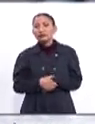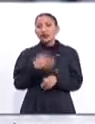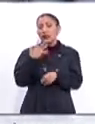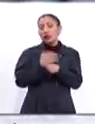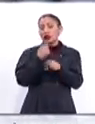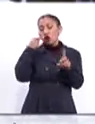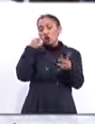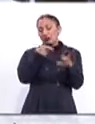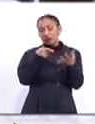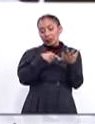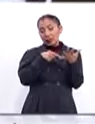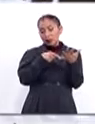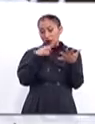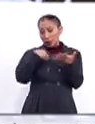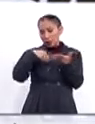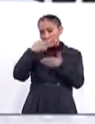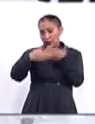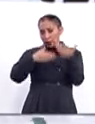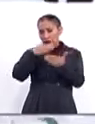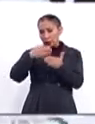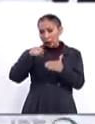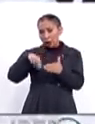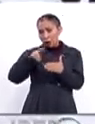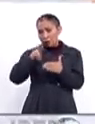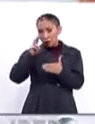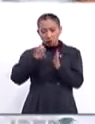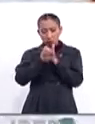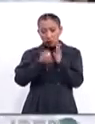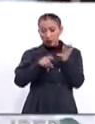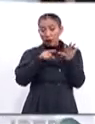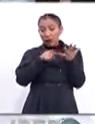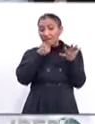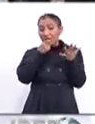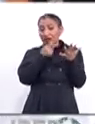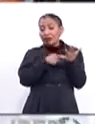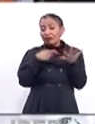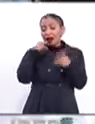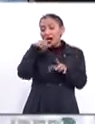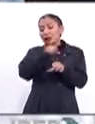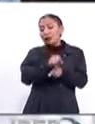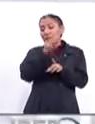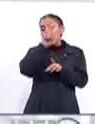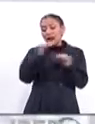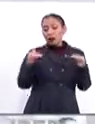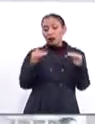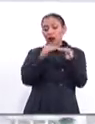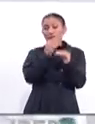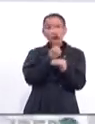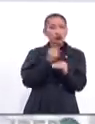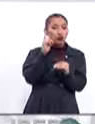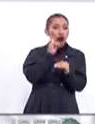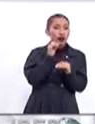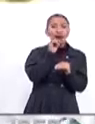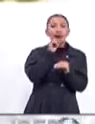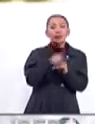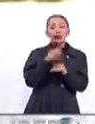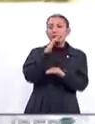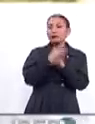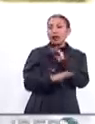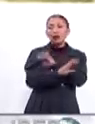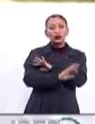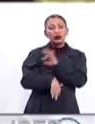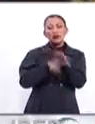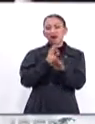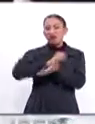El quinto objetivo de desarrollo sostenible de las Naciones Unidas, por ejemplo, plantea alcanzar una verdadera igualdad de género, así como poner fin